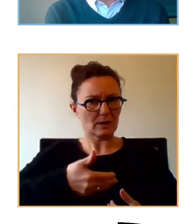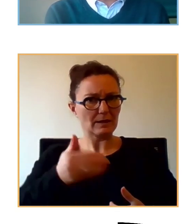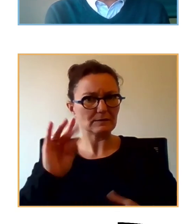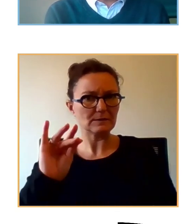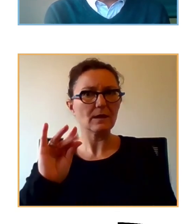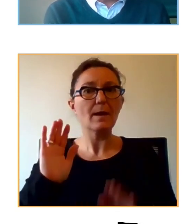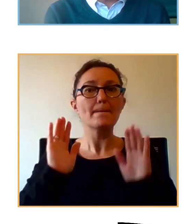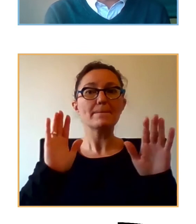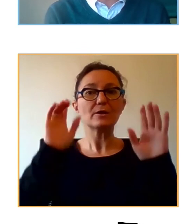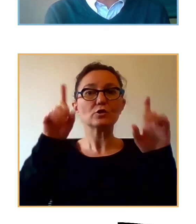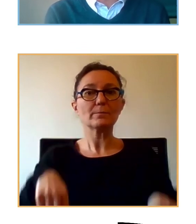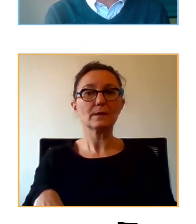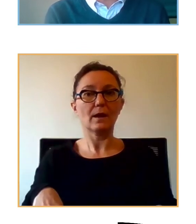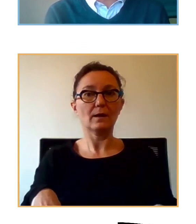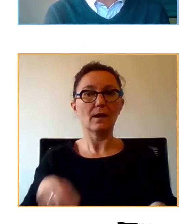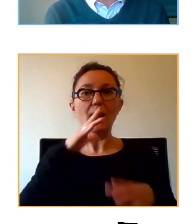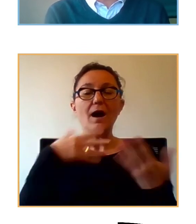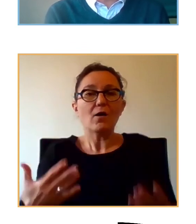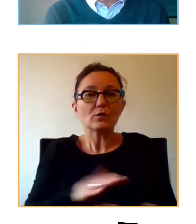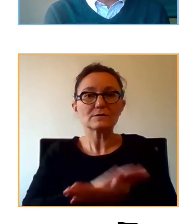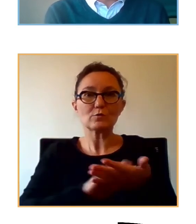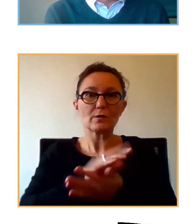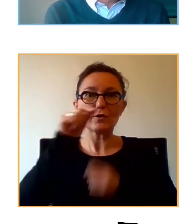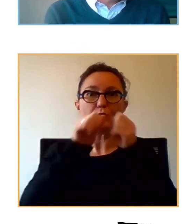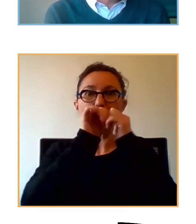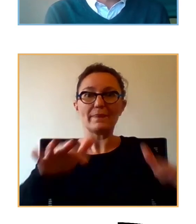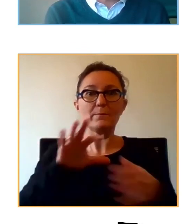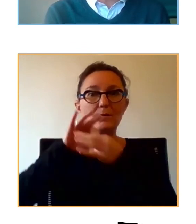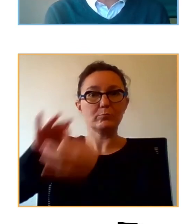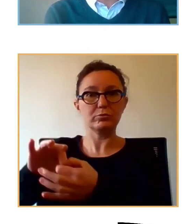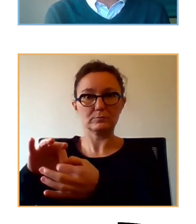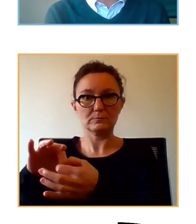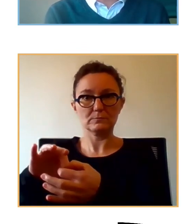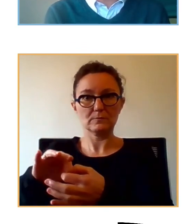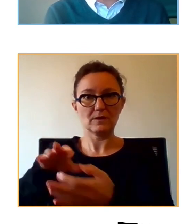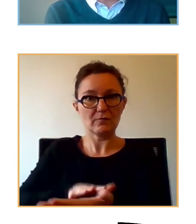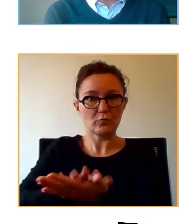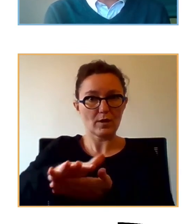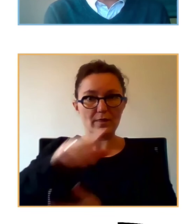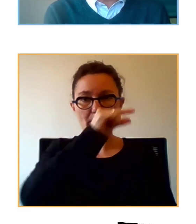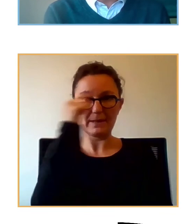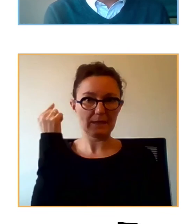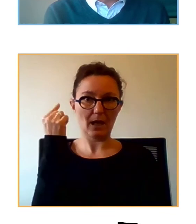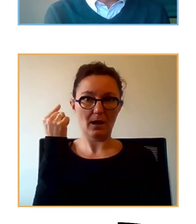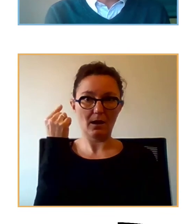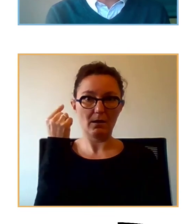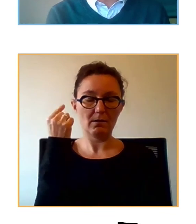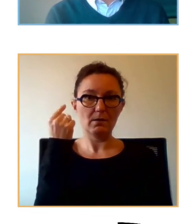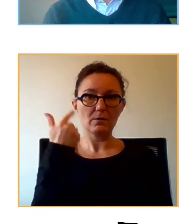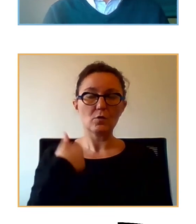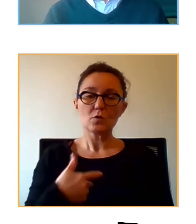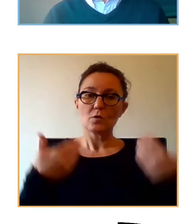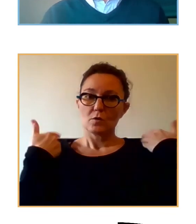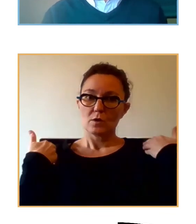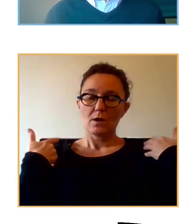una nueva pandemia, en este caso de problemas de salud mental, con toda la sobrecarga que estamos llevando, hay un momento en que mucha gente está